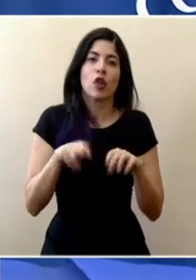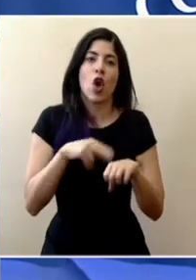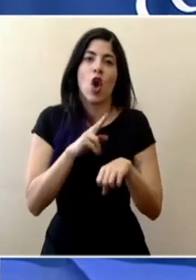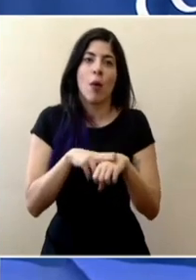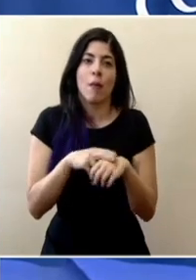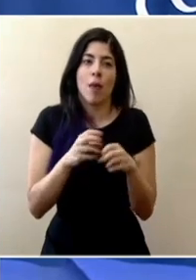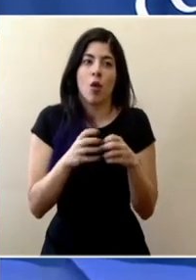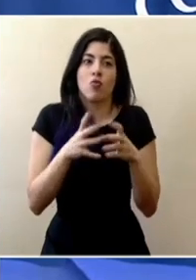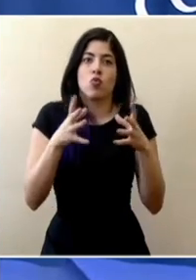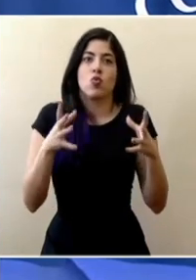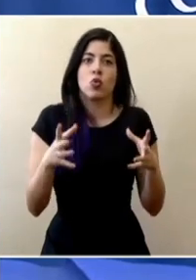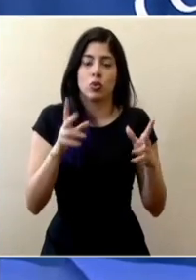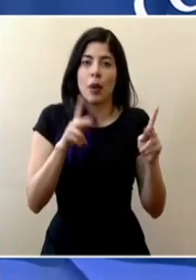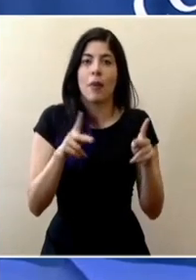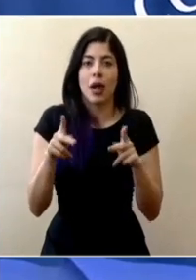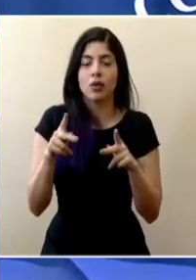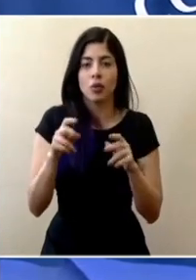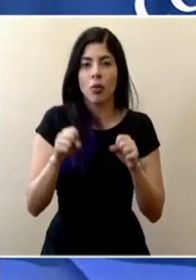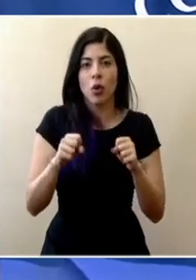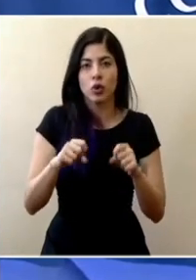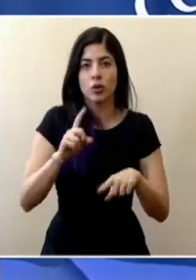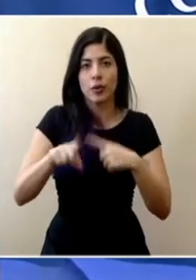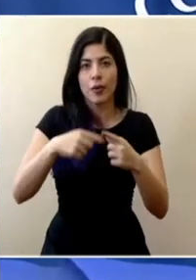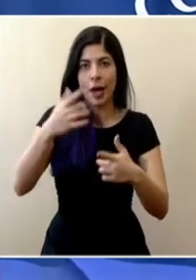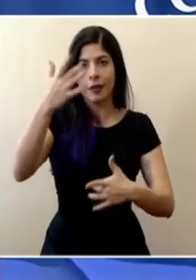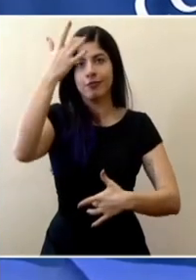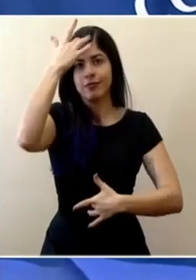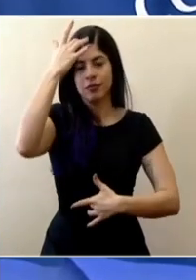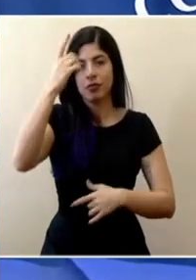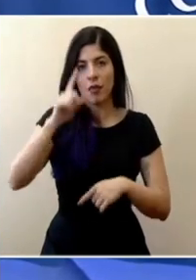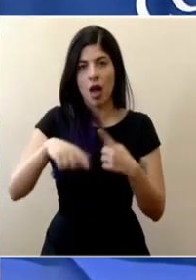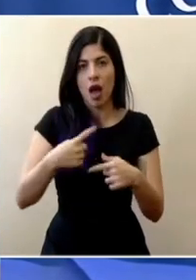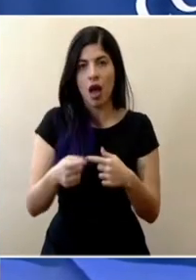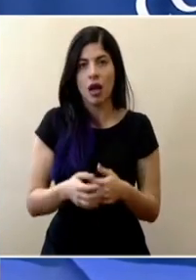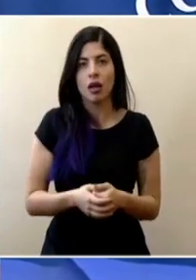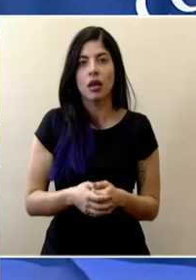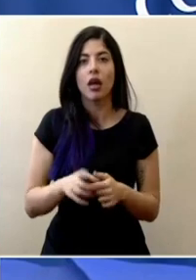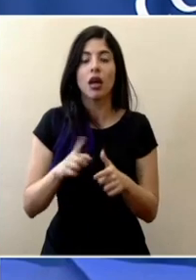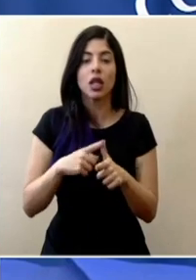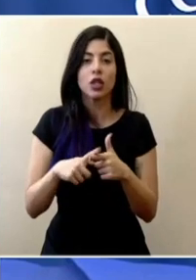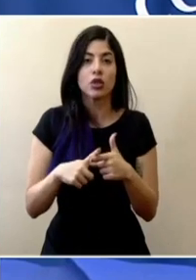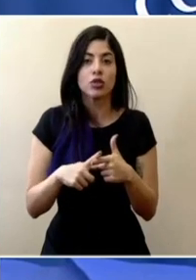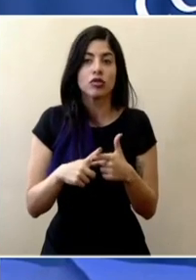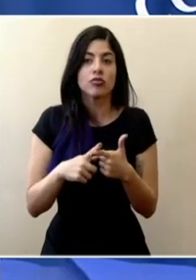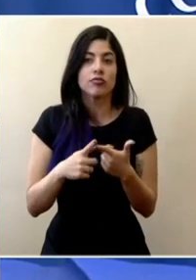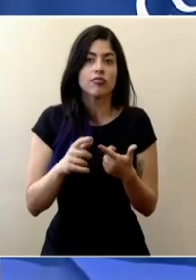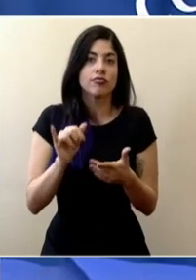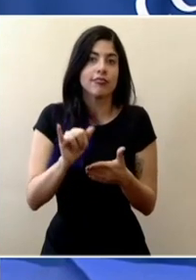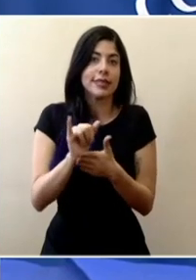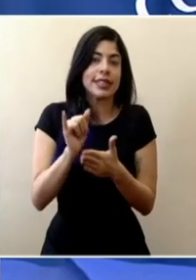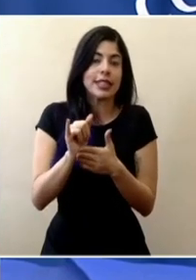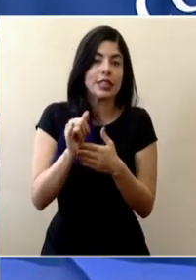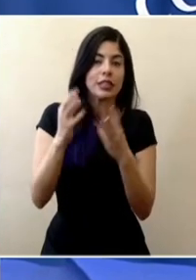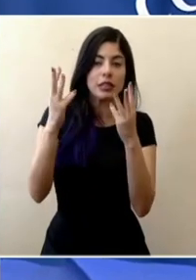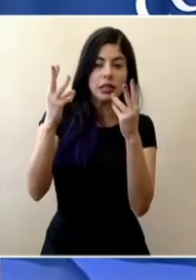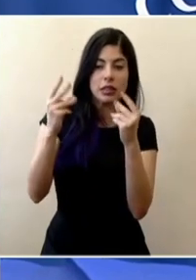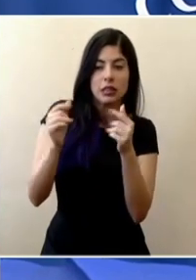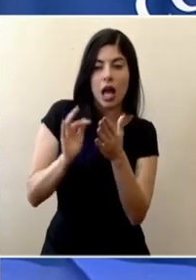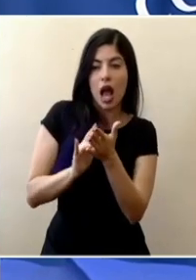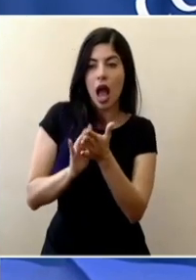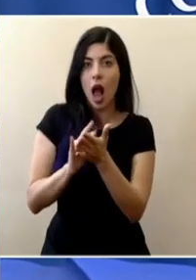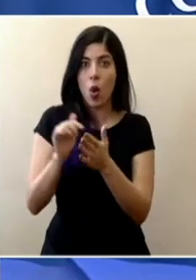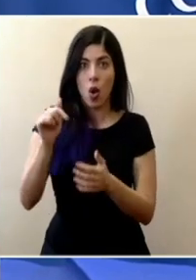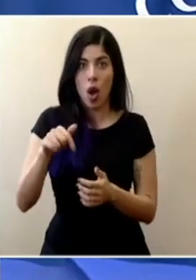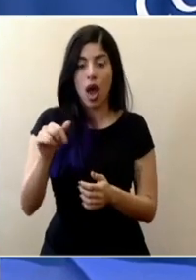porcentaje muy importante de la población que vaya a contraerlo, que vaya a enfermar y eso son estimaciones que se han hecho no solamente